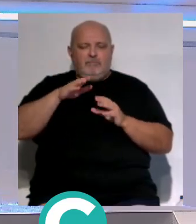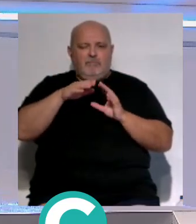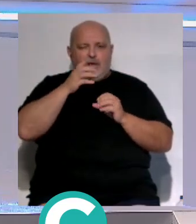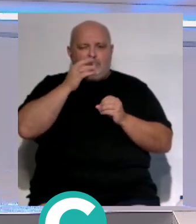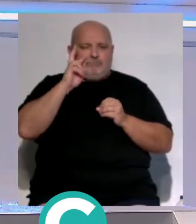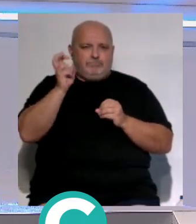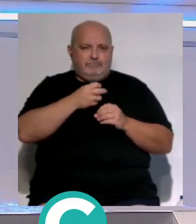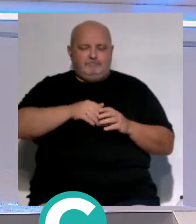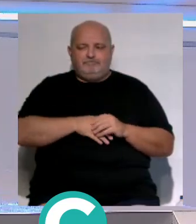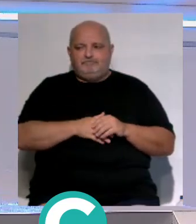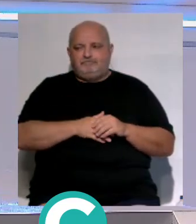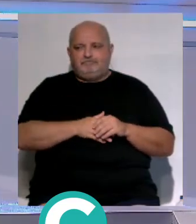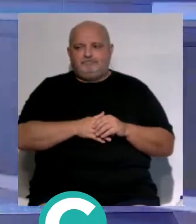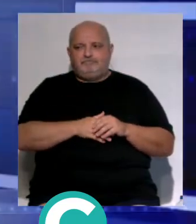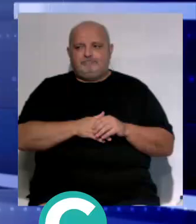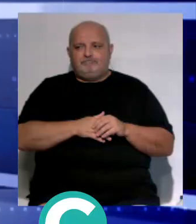a continuación